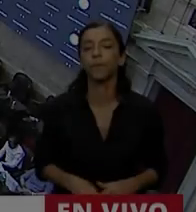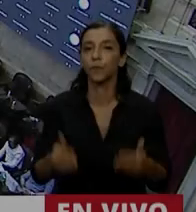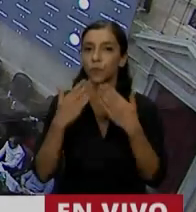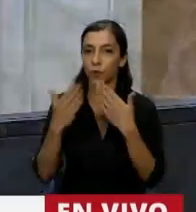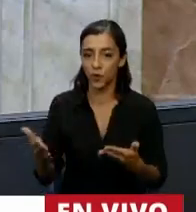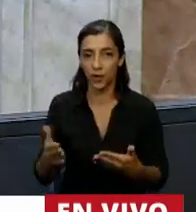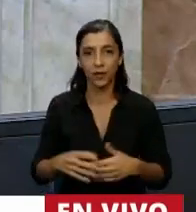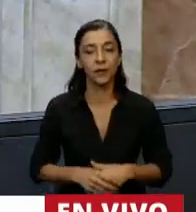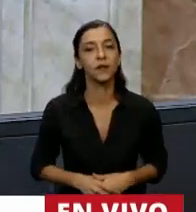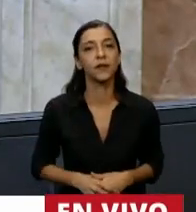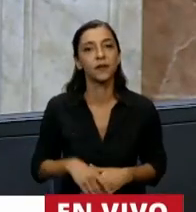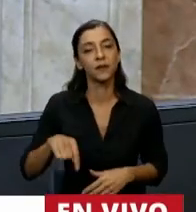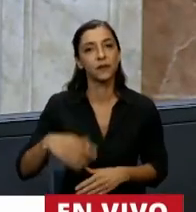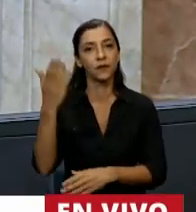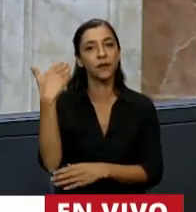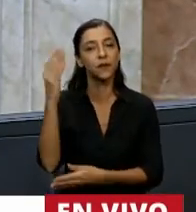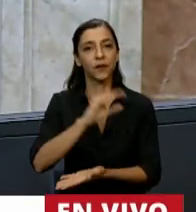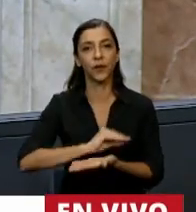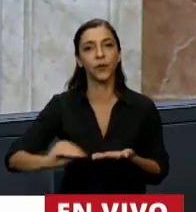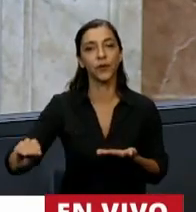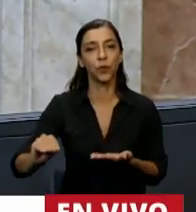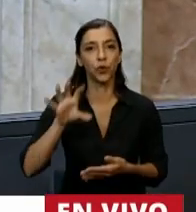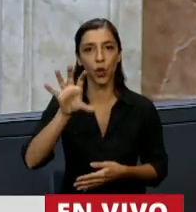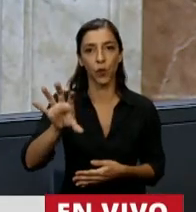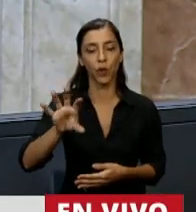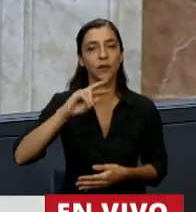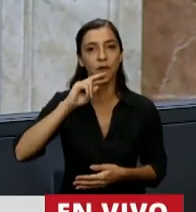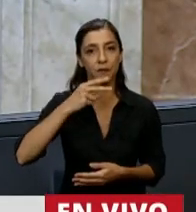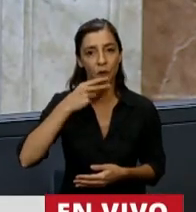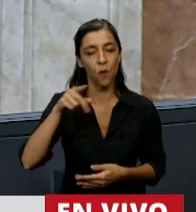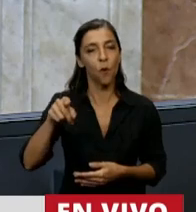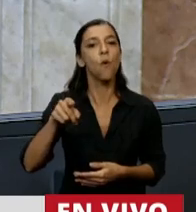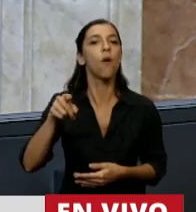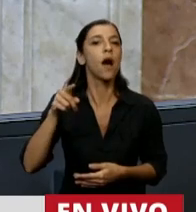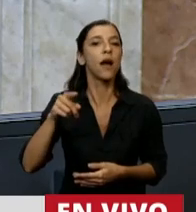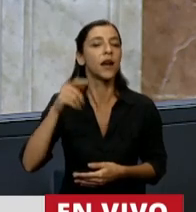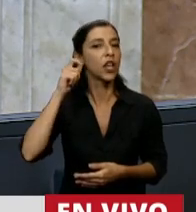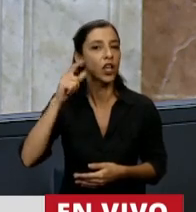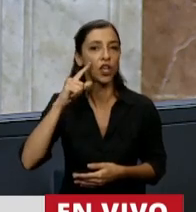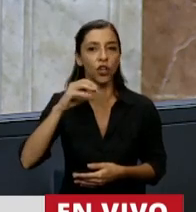En uso de la palabra, diputado por la provincia de San Juan, don José Luis Gioja.